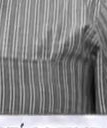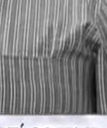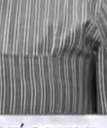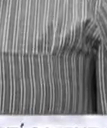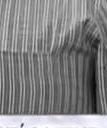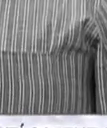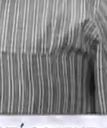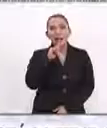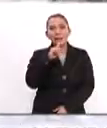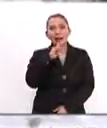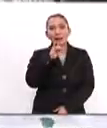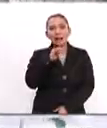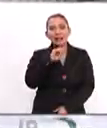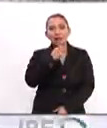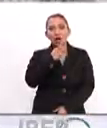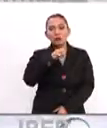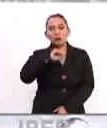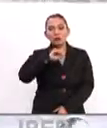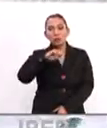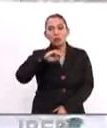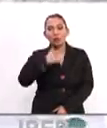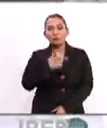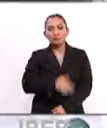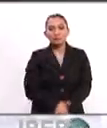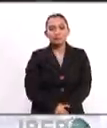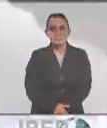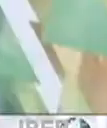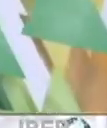Para Iberoamerica al Día, Sharon Smok.